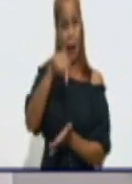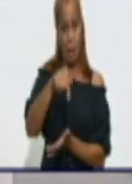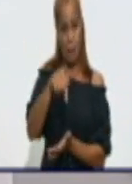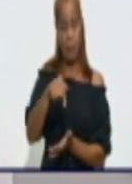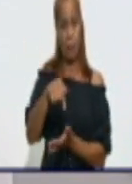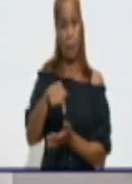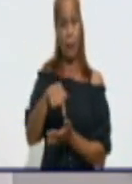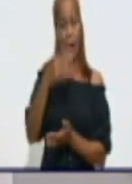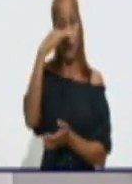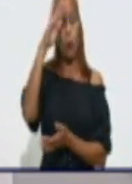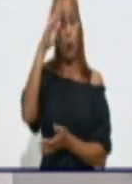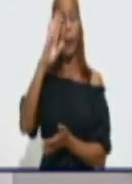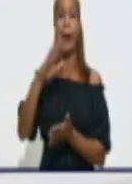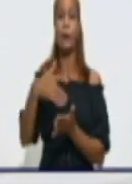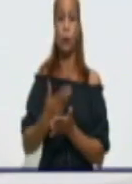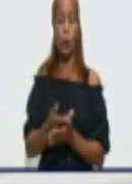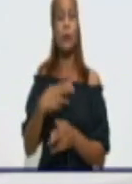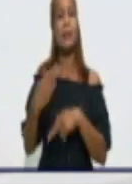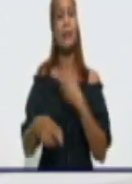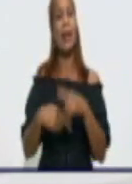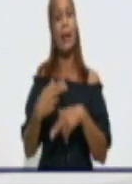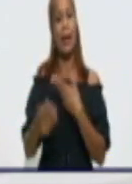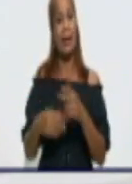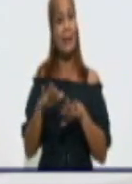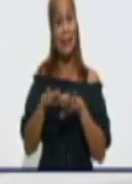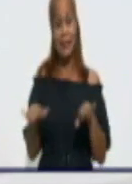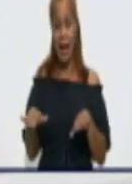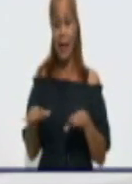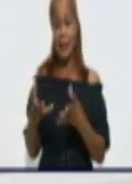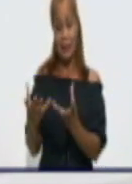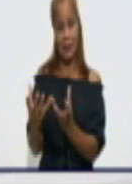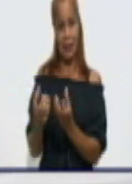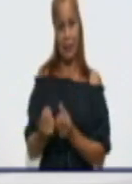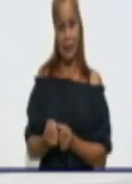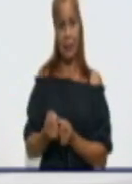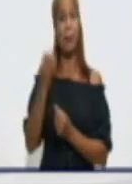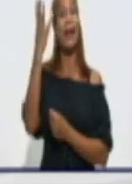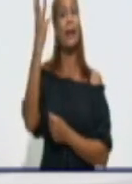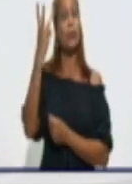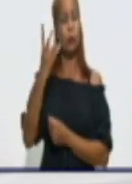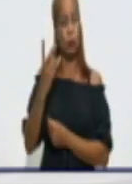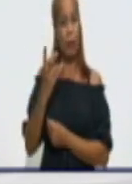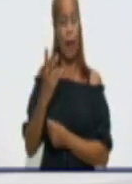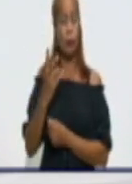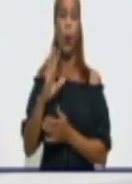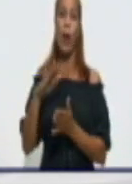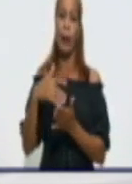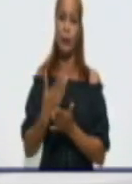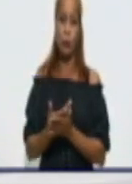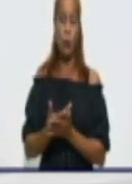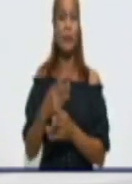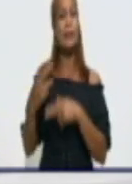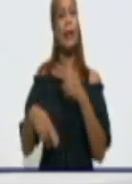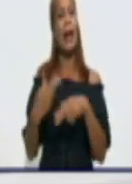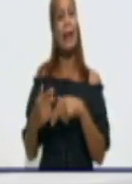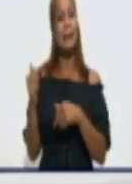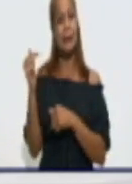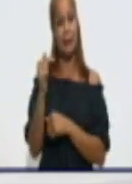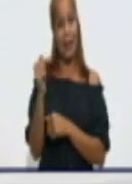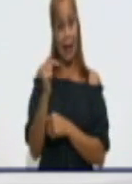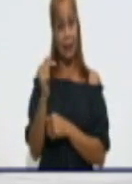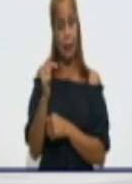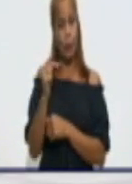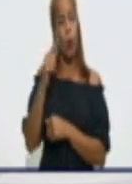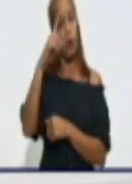inmediatamente que se recibe el resultado, pues se le da de alta al viajero en el caso de que sea negativo y en el caso de que sea positivo, bueno, pues